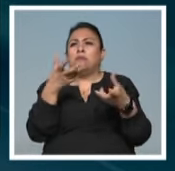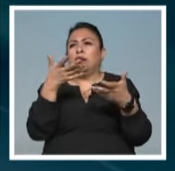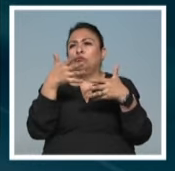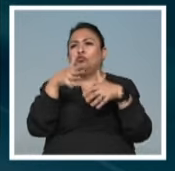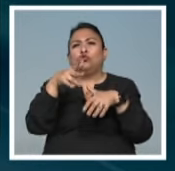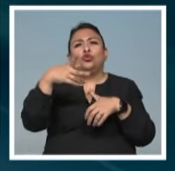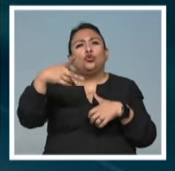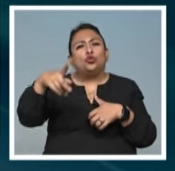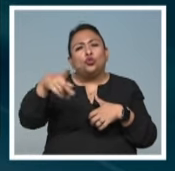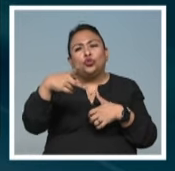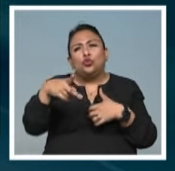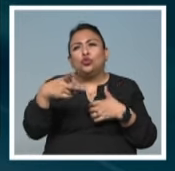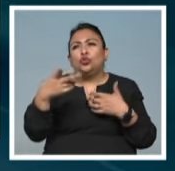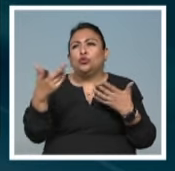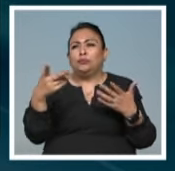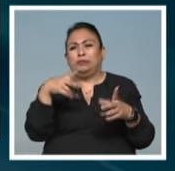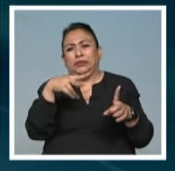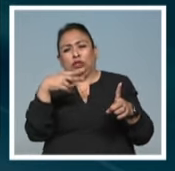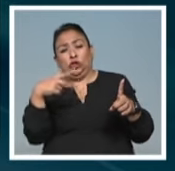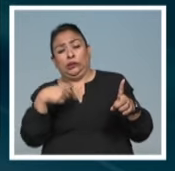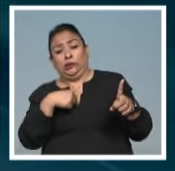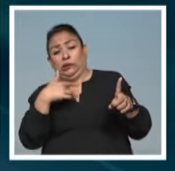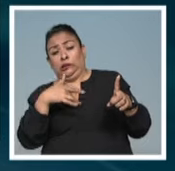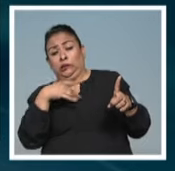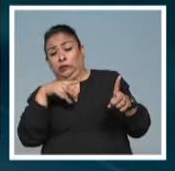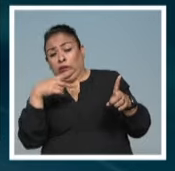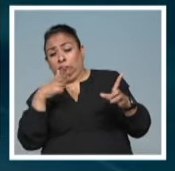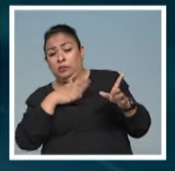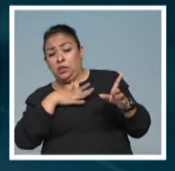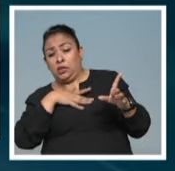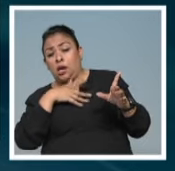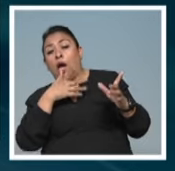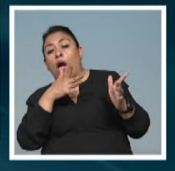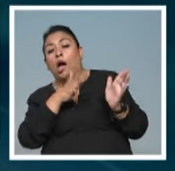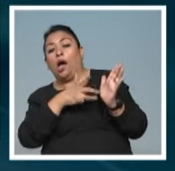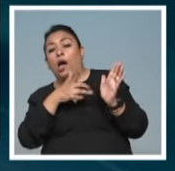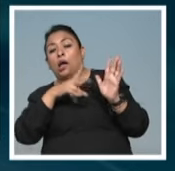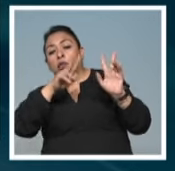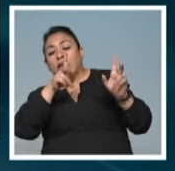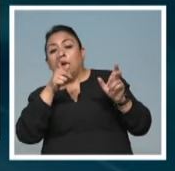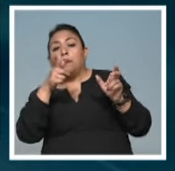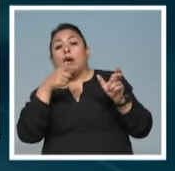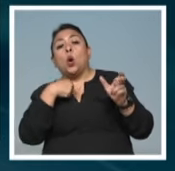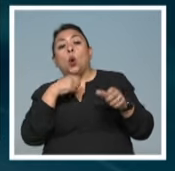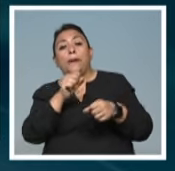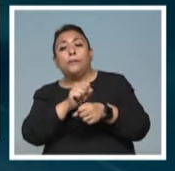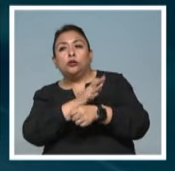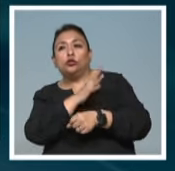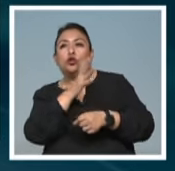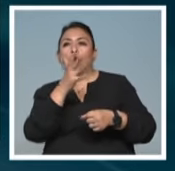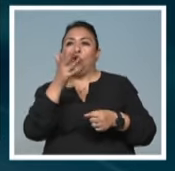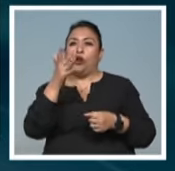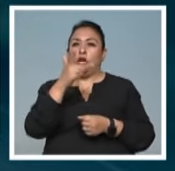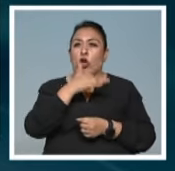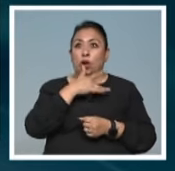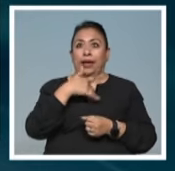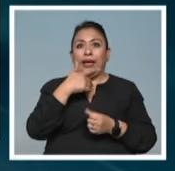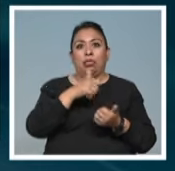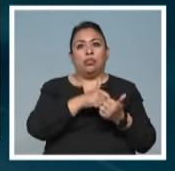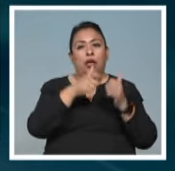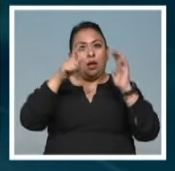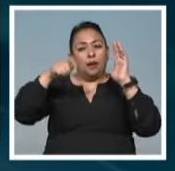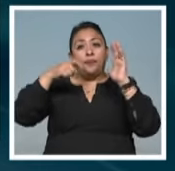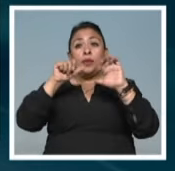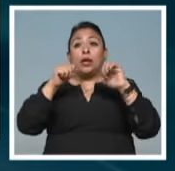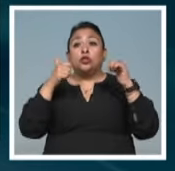su perspectiva, desde su mirada, desde sus emociones, desde su corazón. La